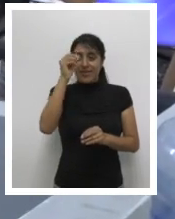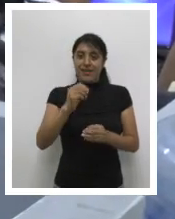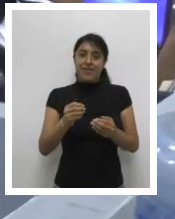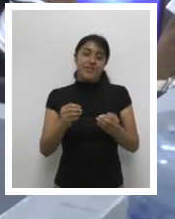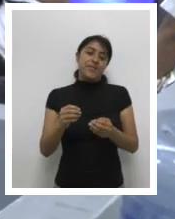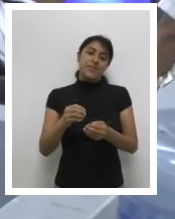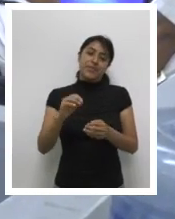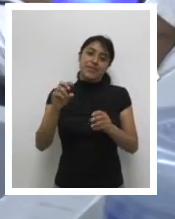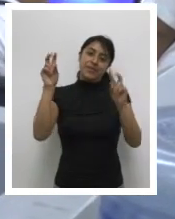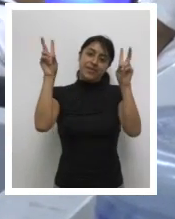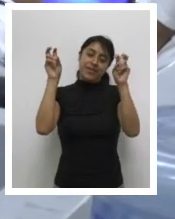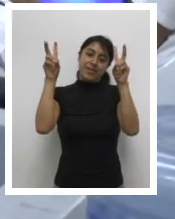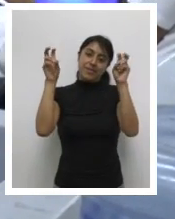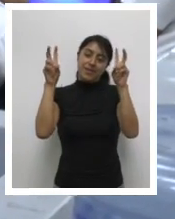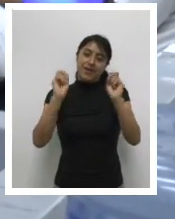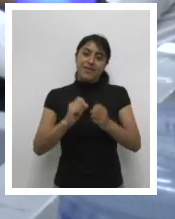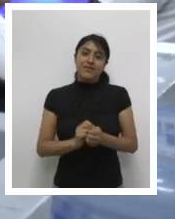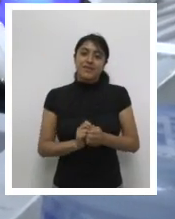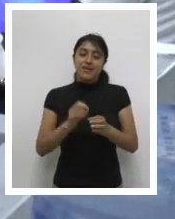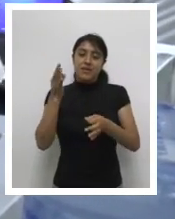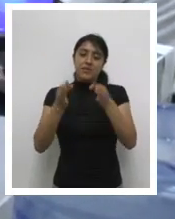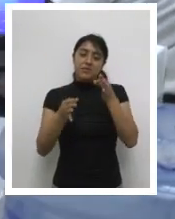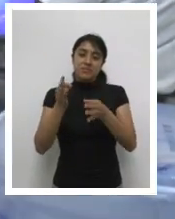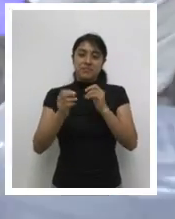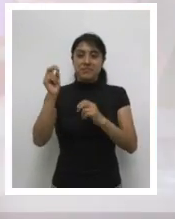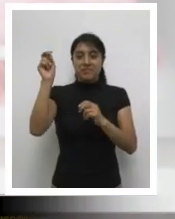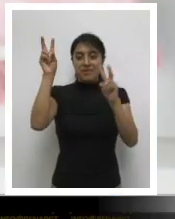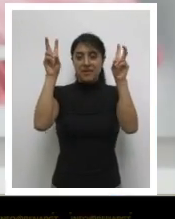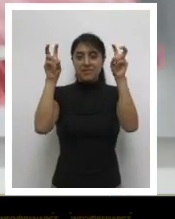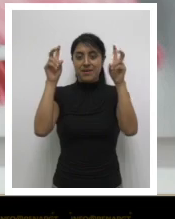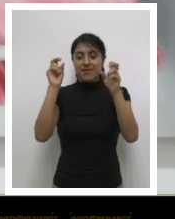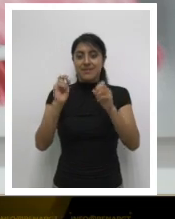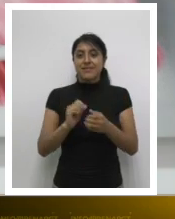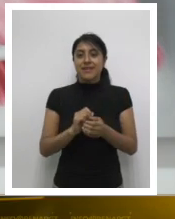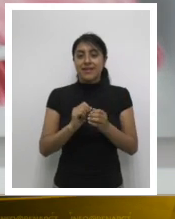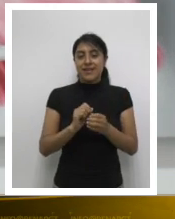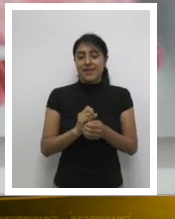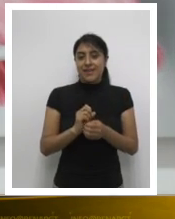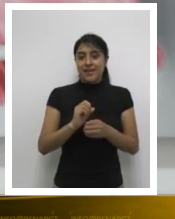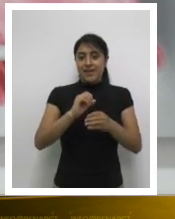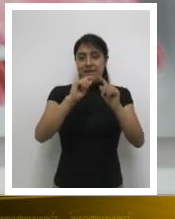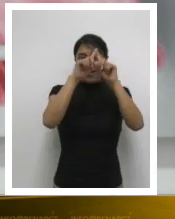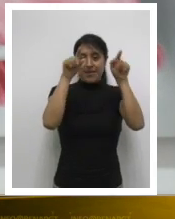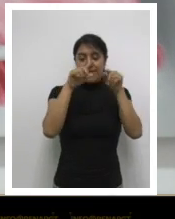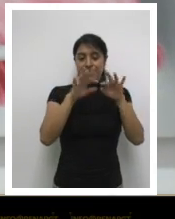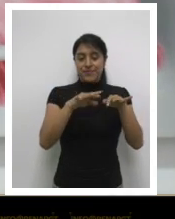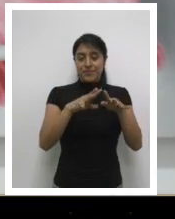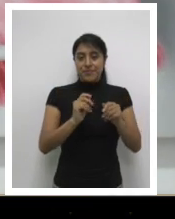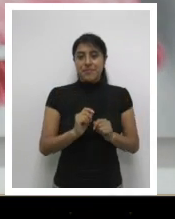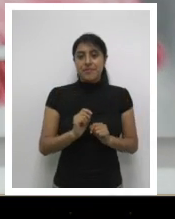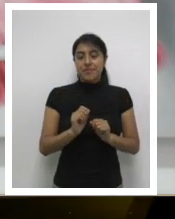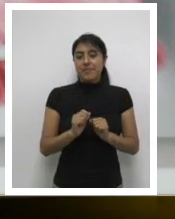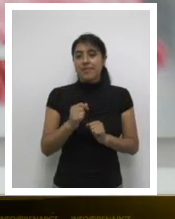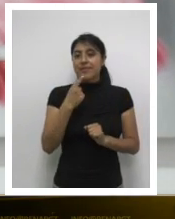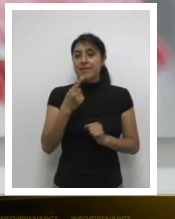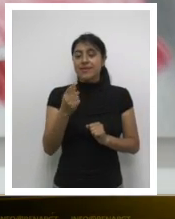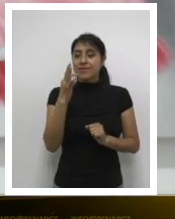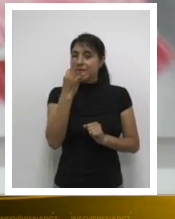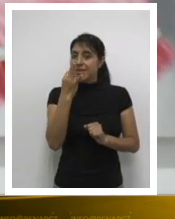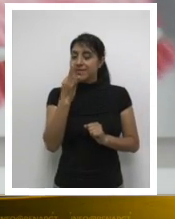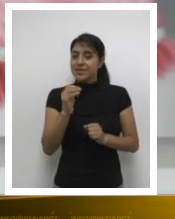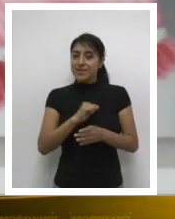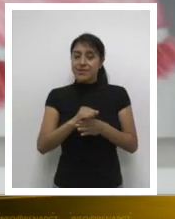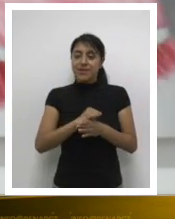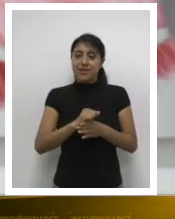temas registrales, de informática y hasta en temas judiciales. O me ponen a revisar los